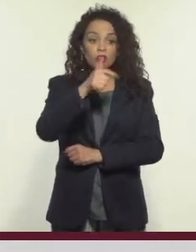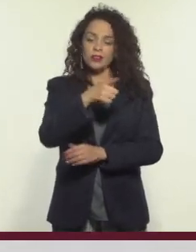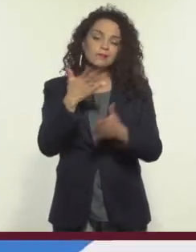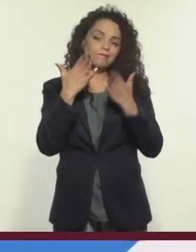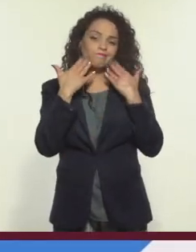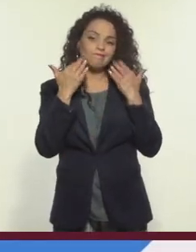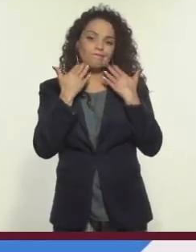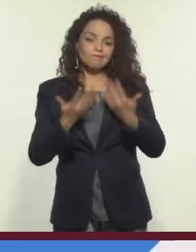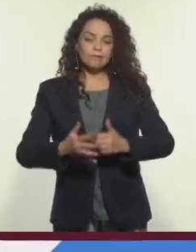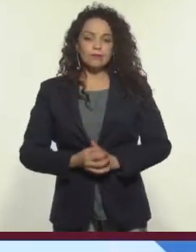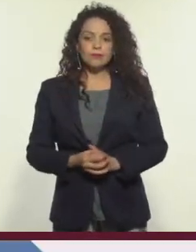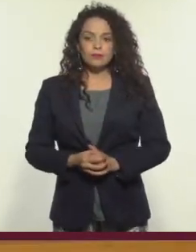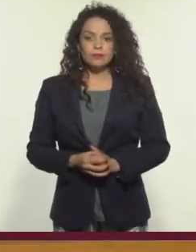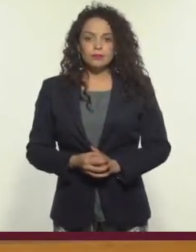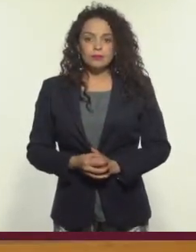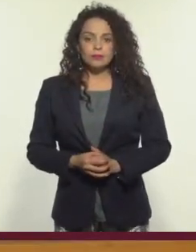tienen.